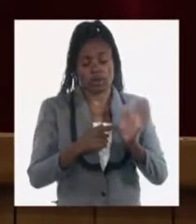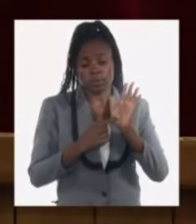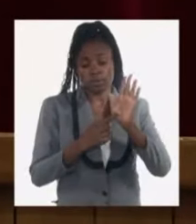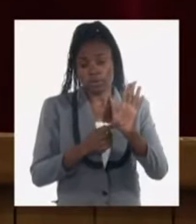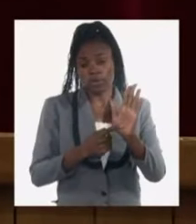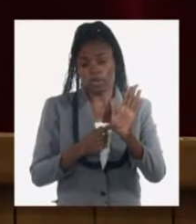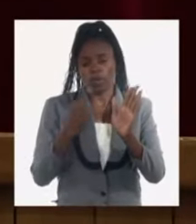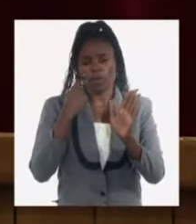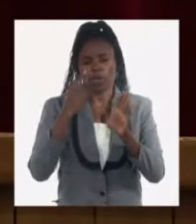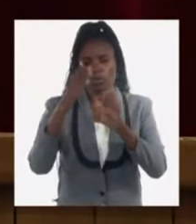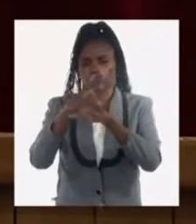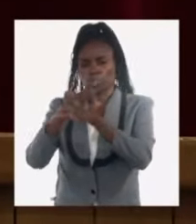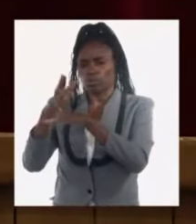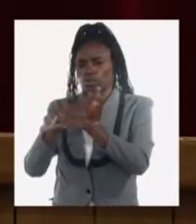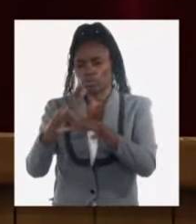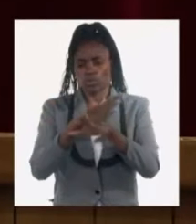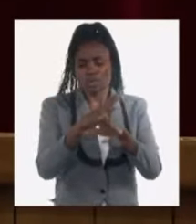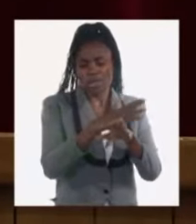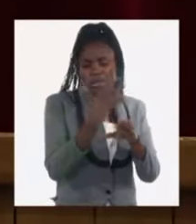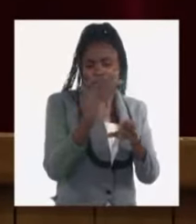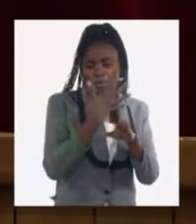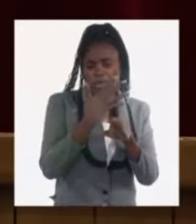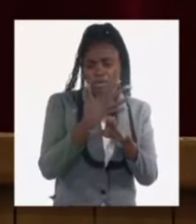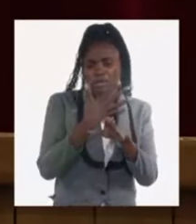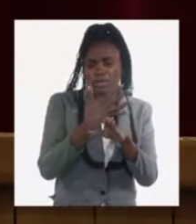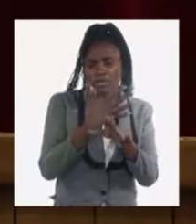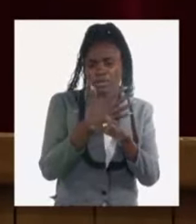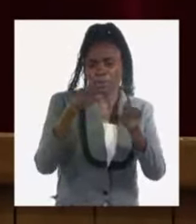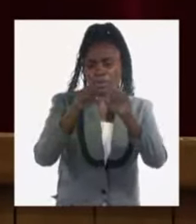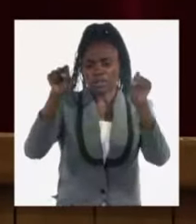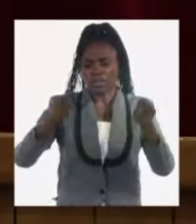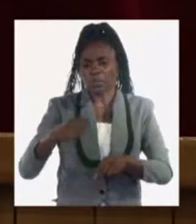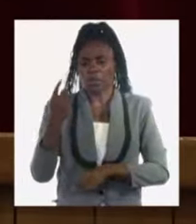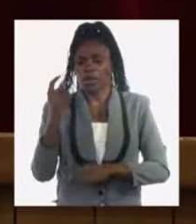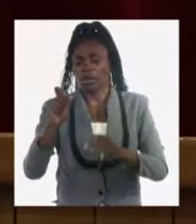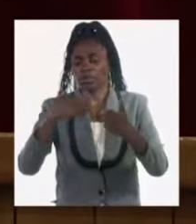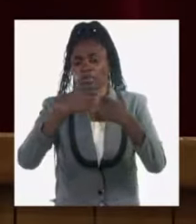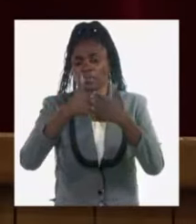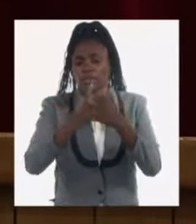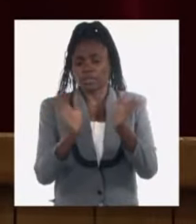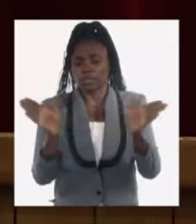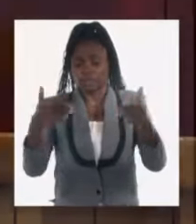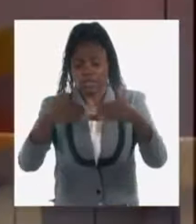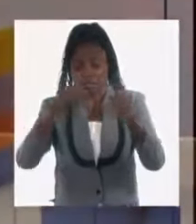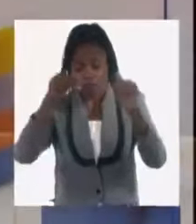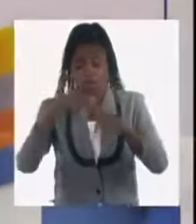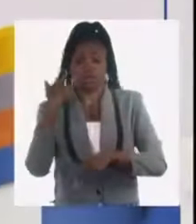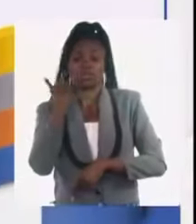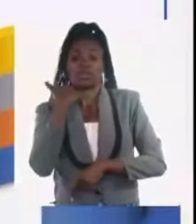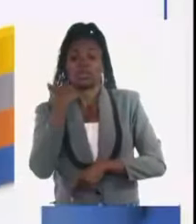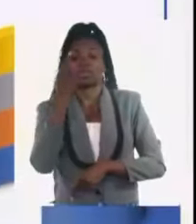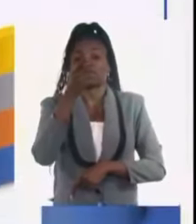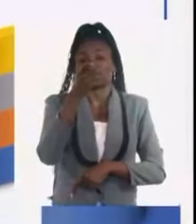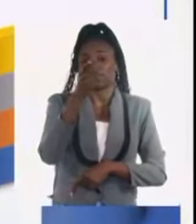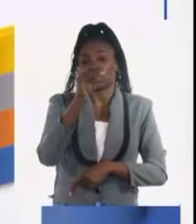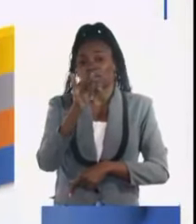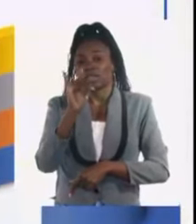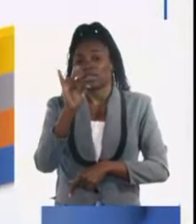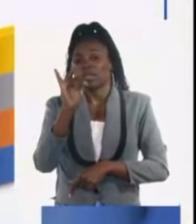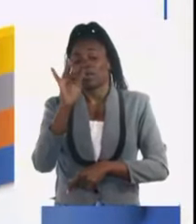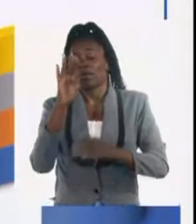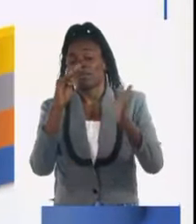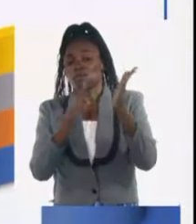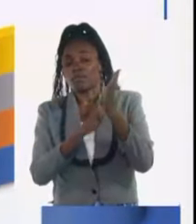diversificando el sistema empresarial del país. Estamos cerrando el año 2023 con unas 17.427